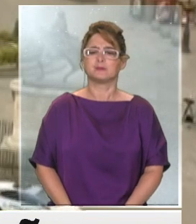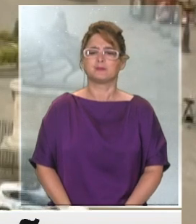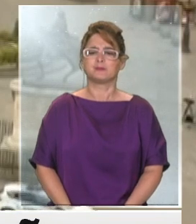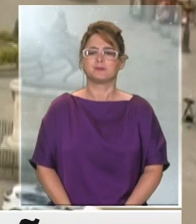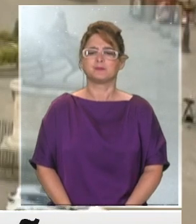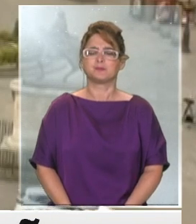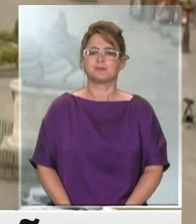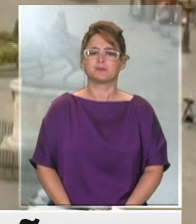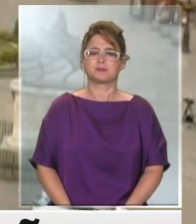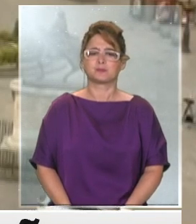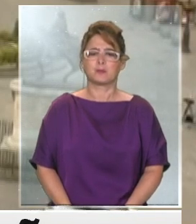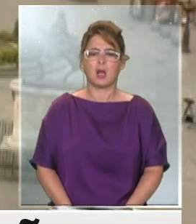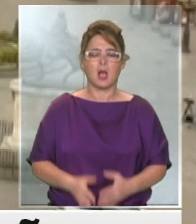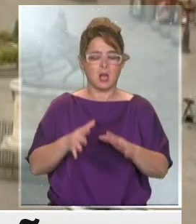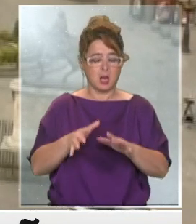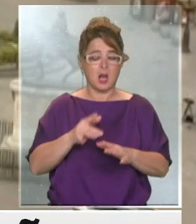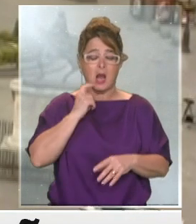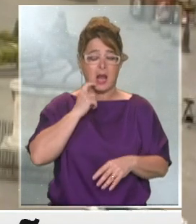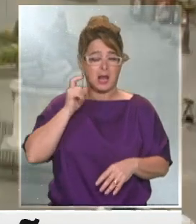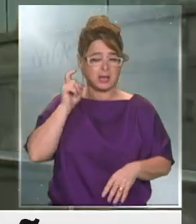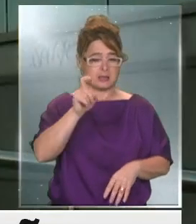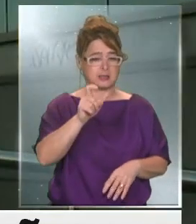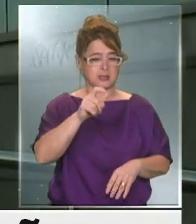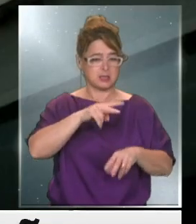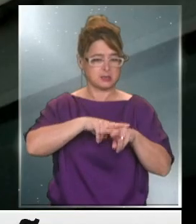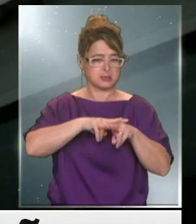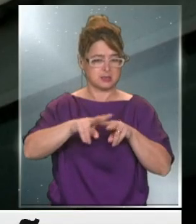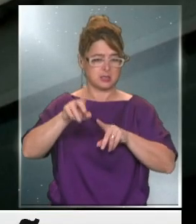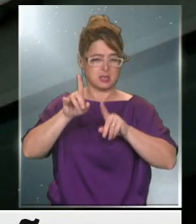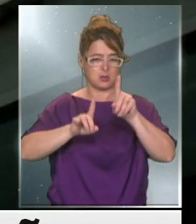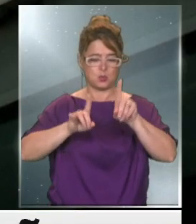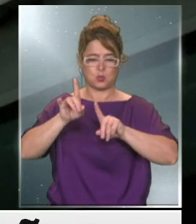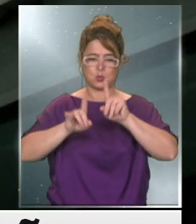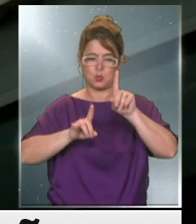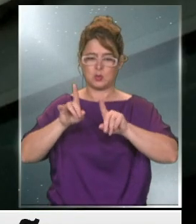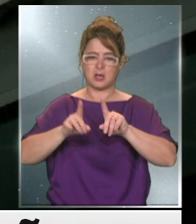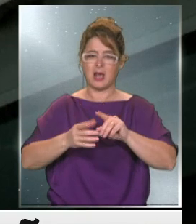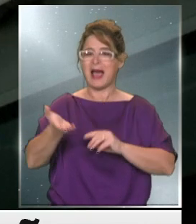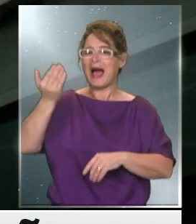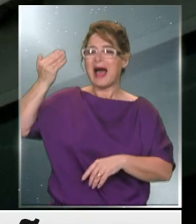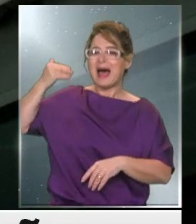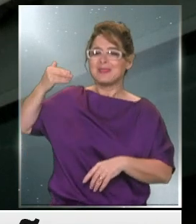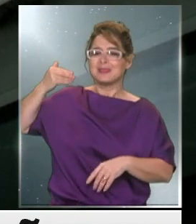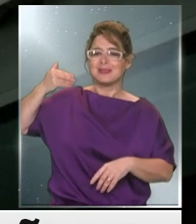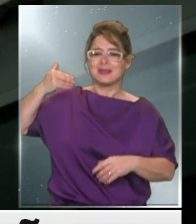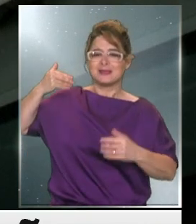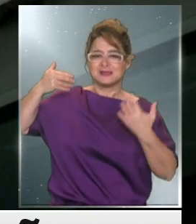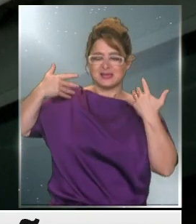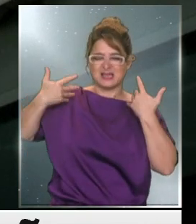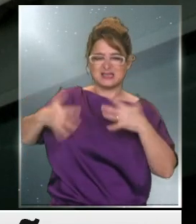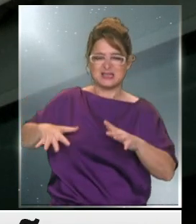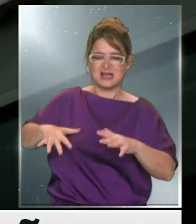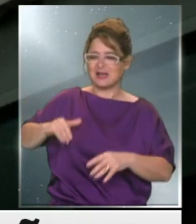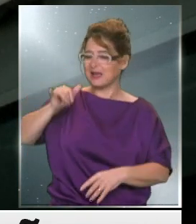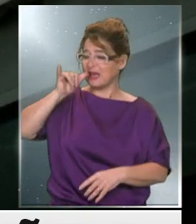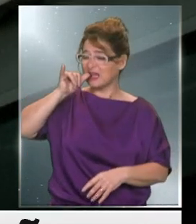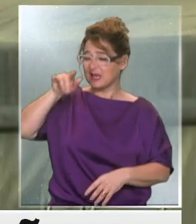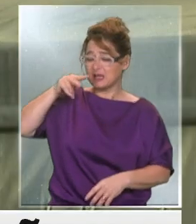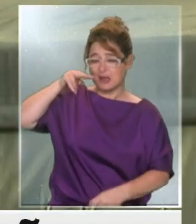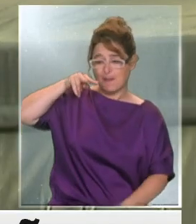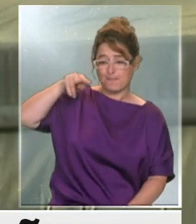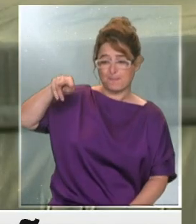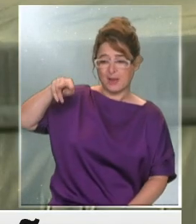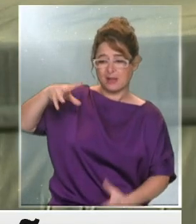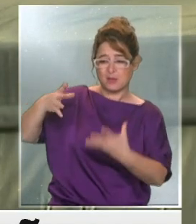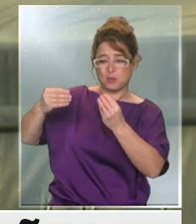Bueno, yo creo que la principal crítica que se hace de la gente es que se tuvo que haber cerrado antes, que viendo el modelo italiano en este